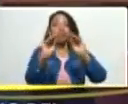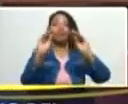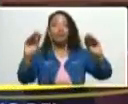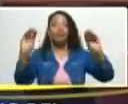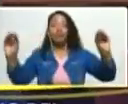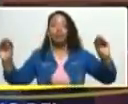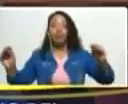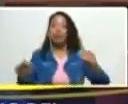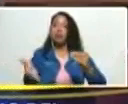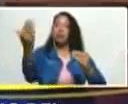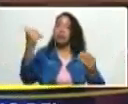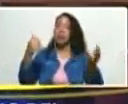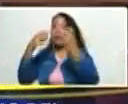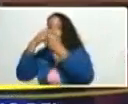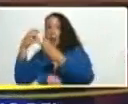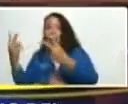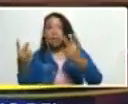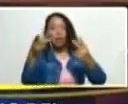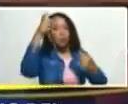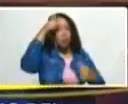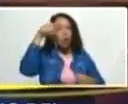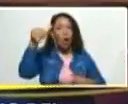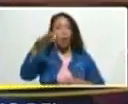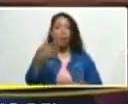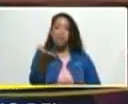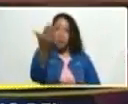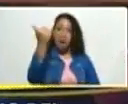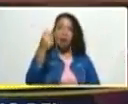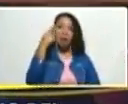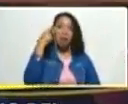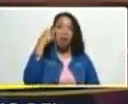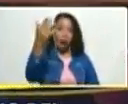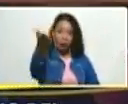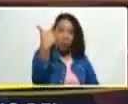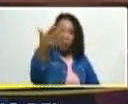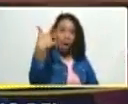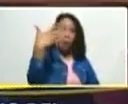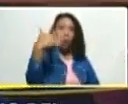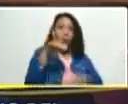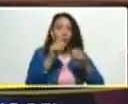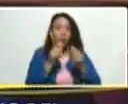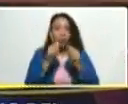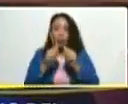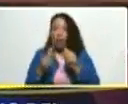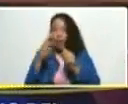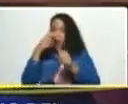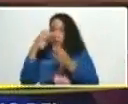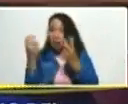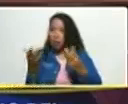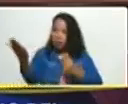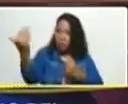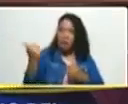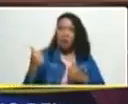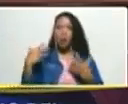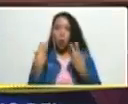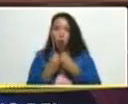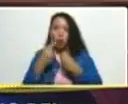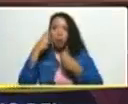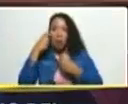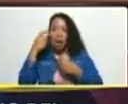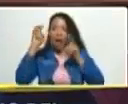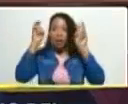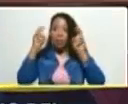convocar al pueblo te convoco te invito te invito vente para acá mira este tema